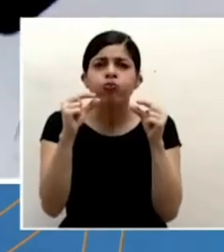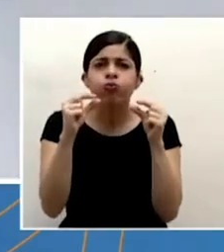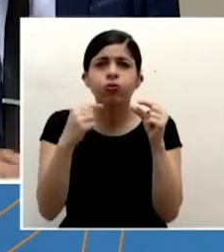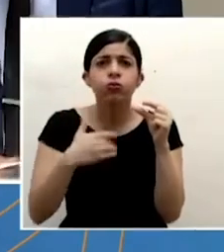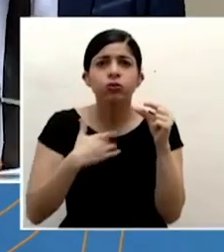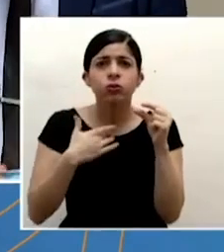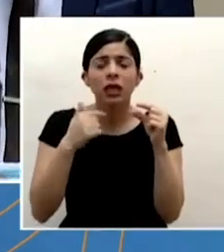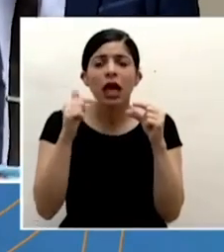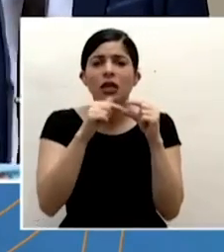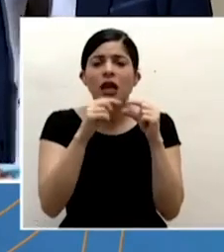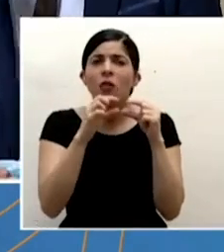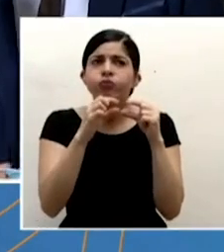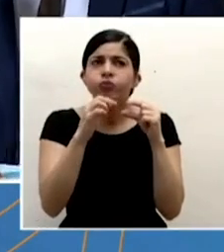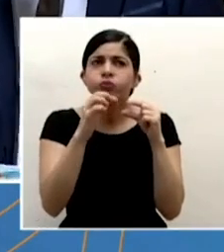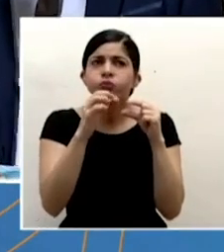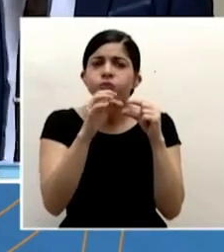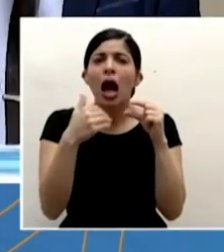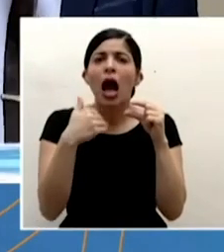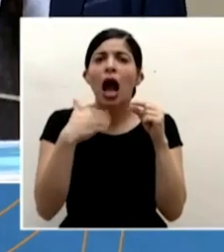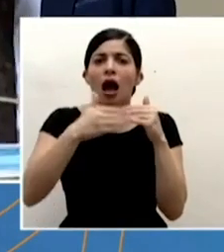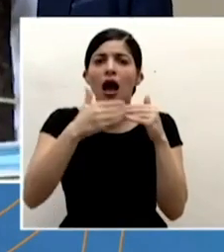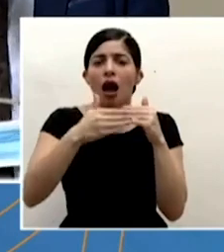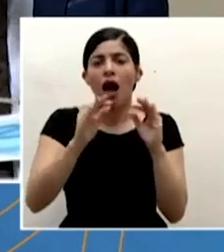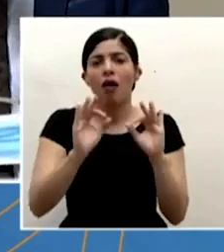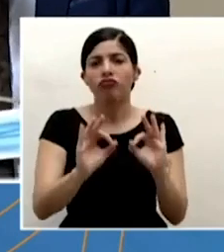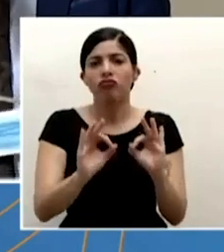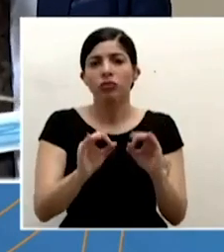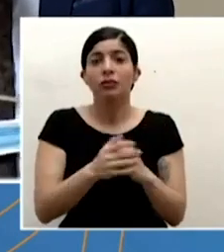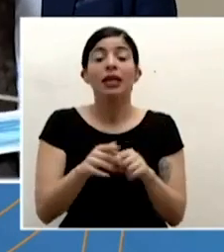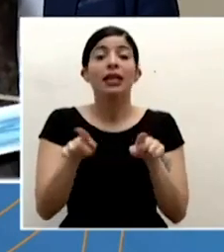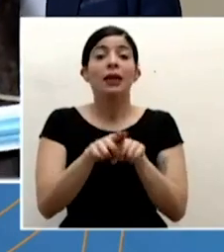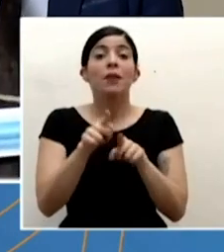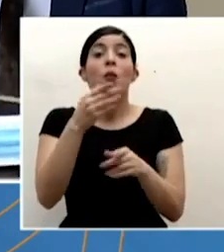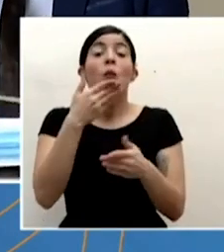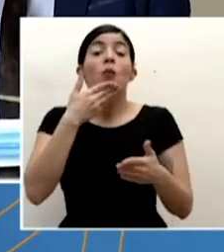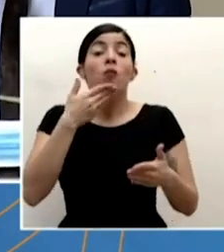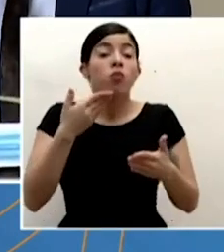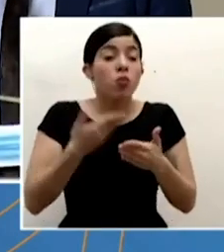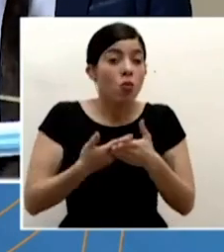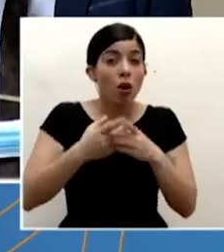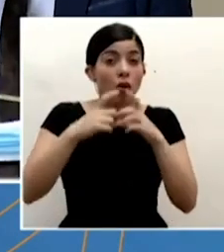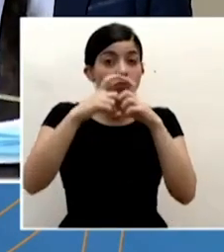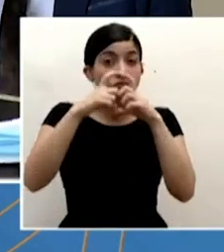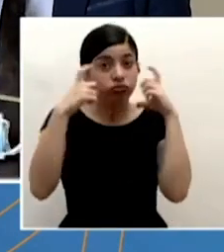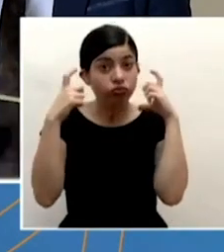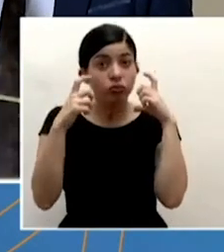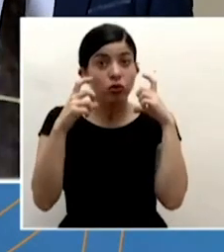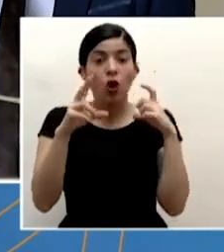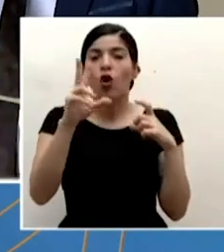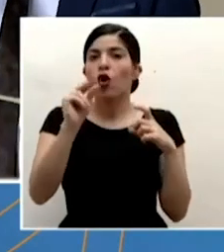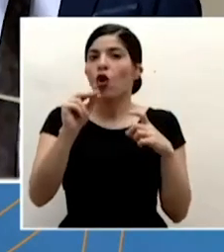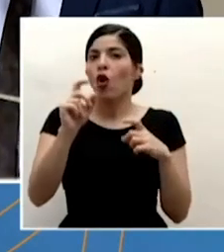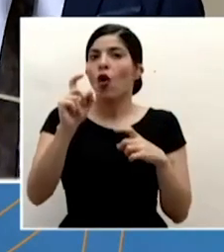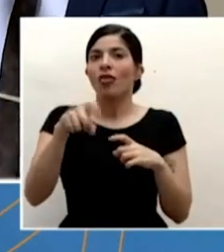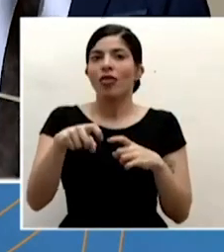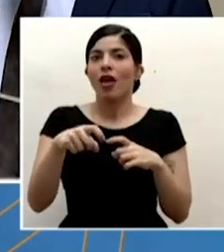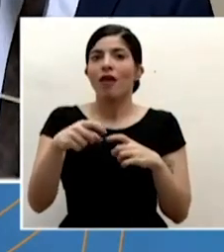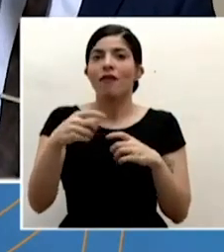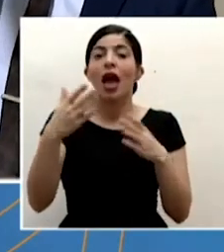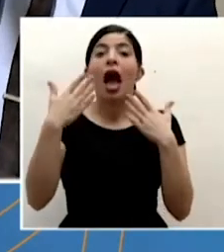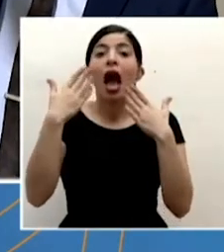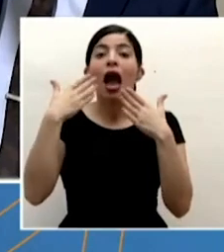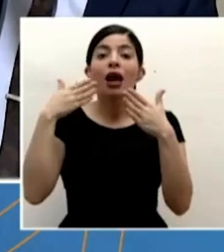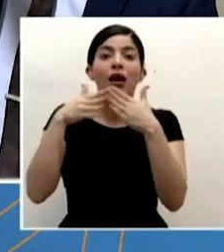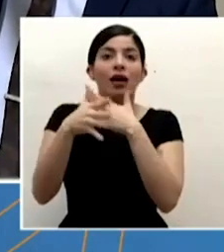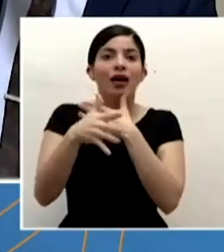la el asunto de las capas incluso una buena mascarilla no debe dejar pasar el aire o incluso